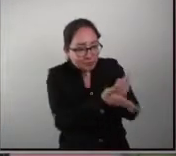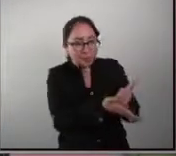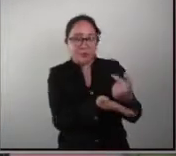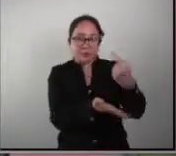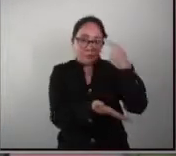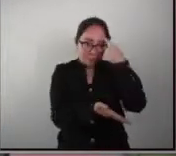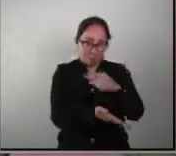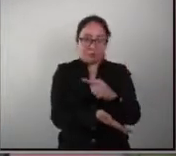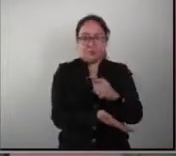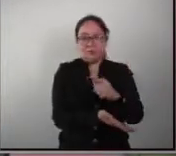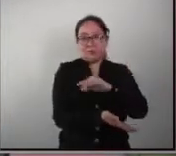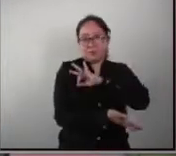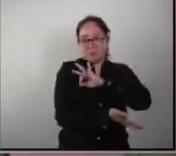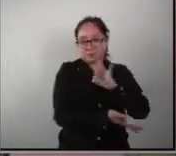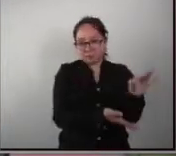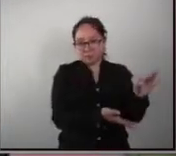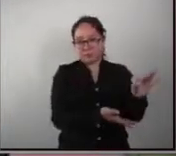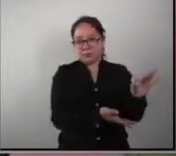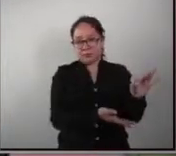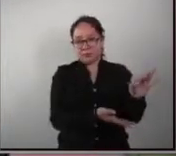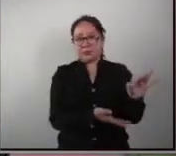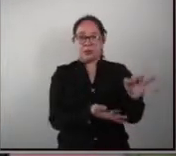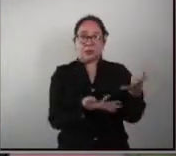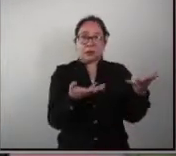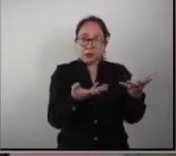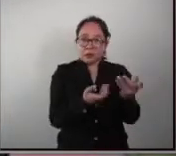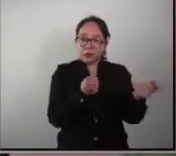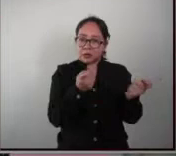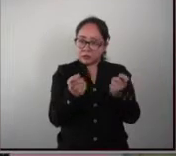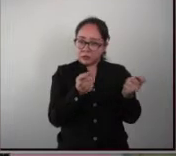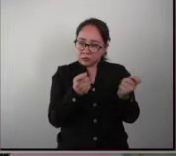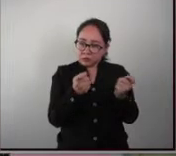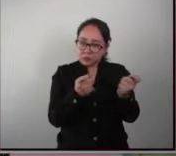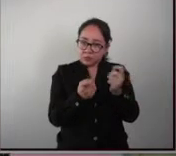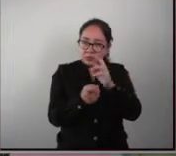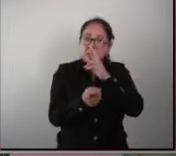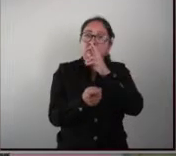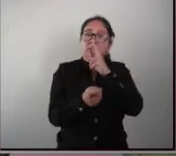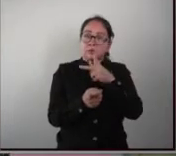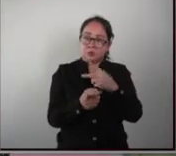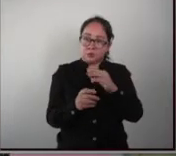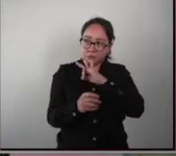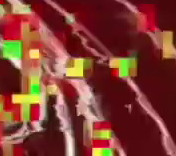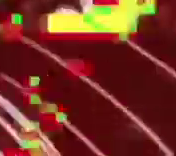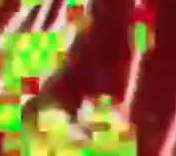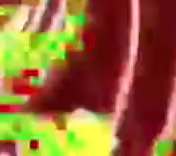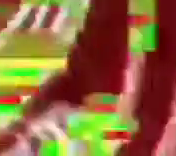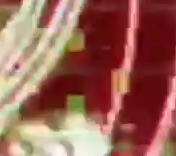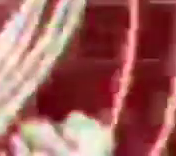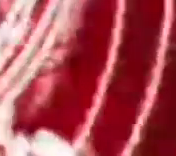desplegar todo su cortejo de una manera adecuada y puedan salir a la calle